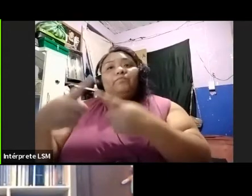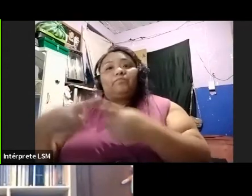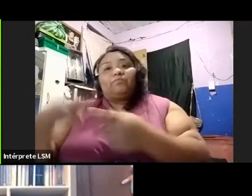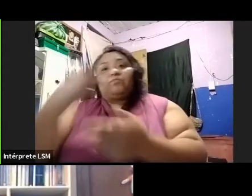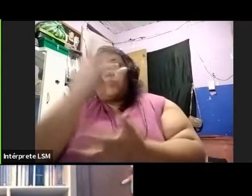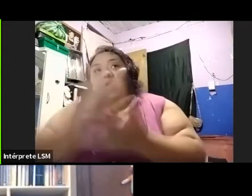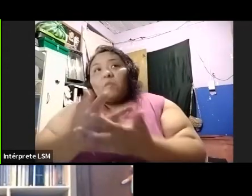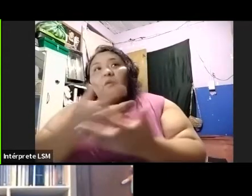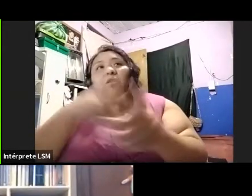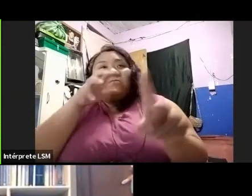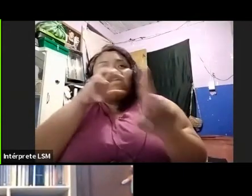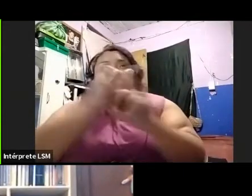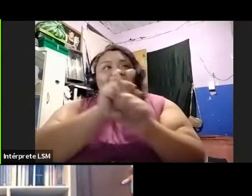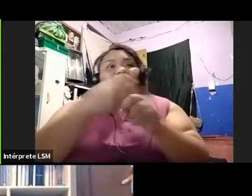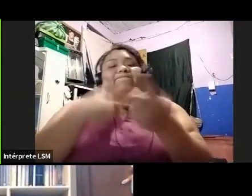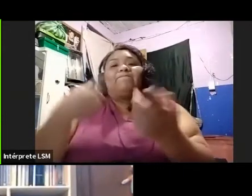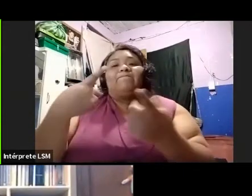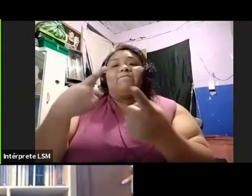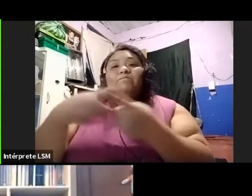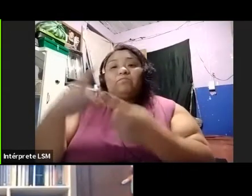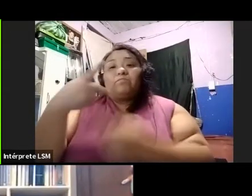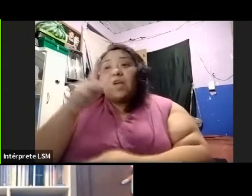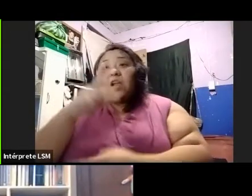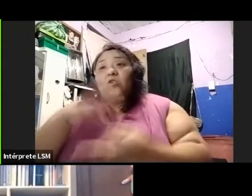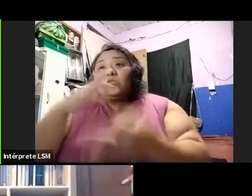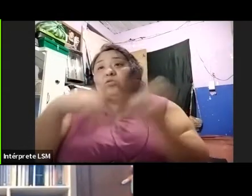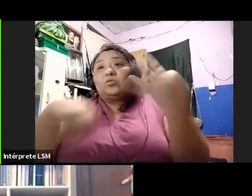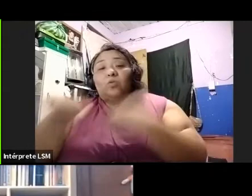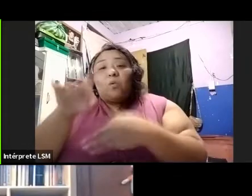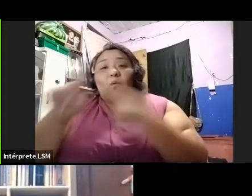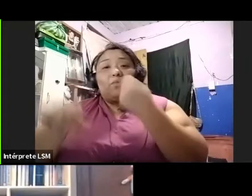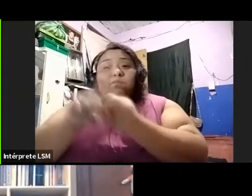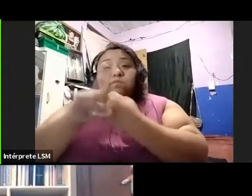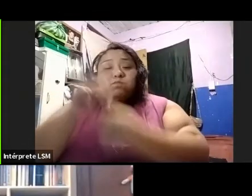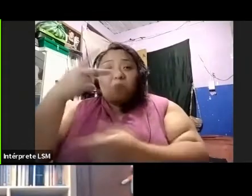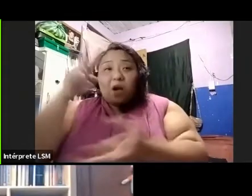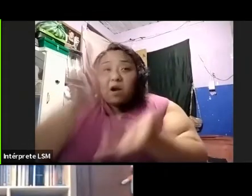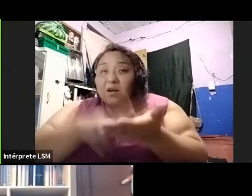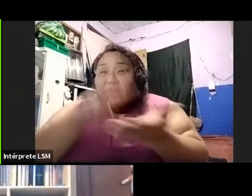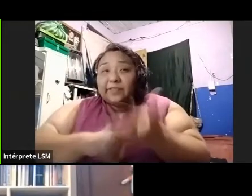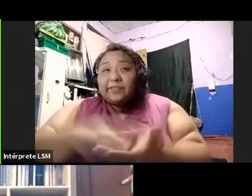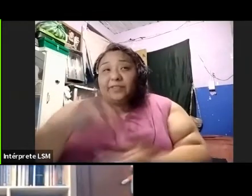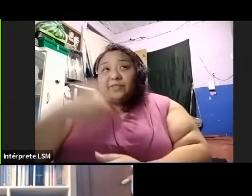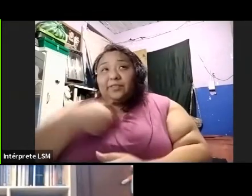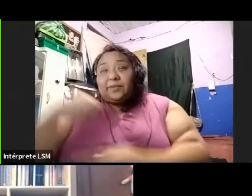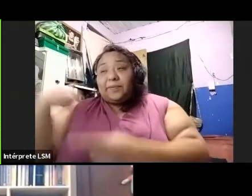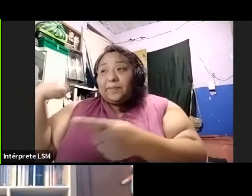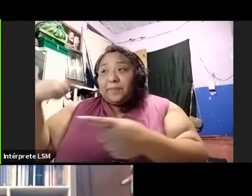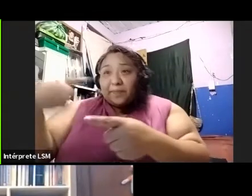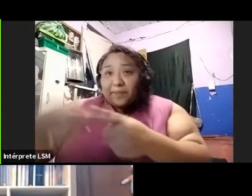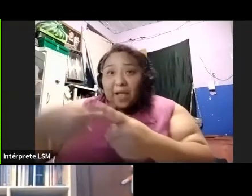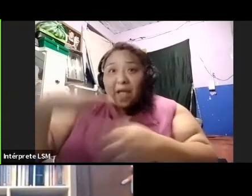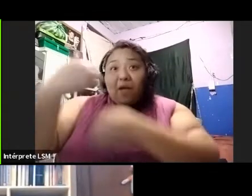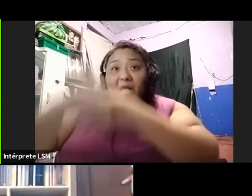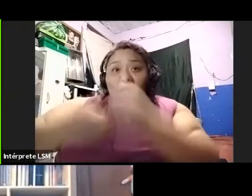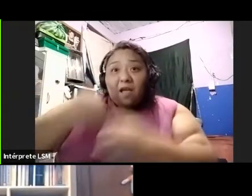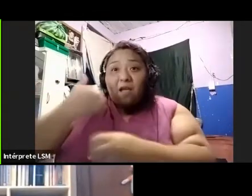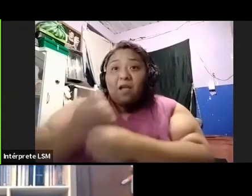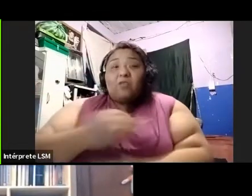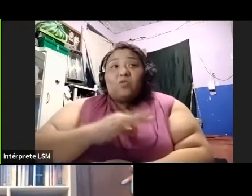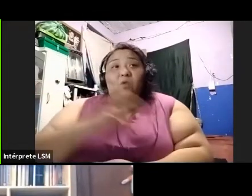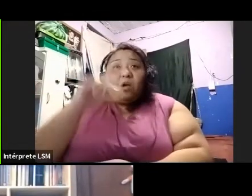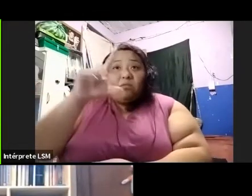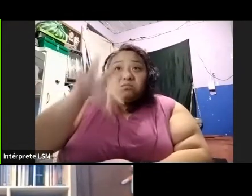desafíos. Sin embargo, lo que yo valoro mucho más en estos años es que hemos podido encontrar